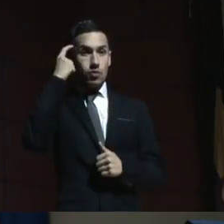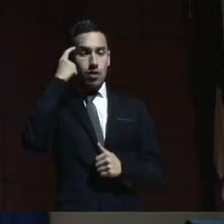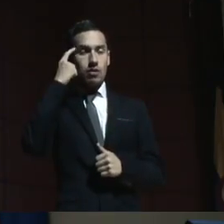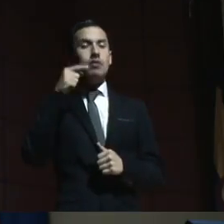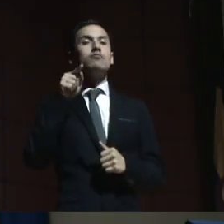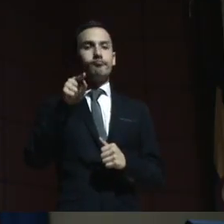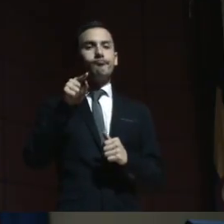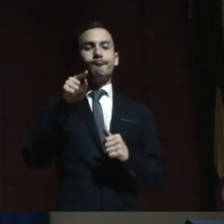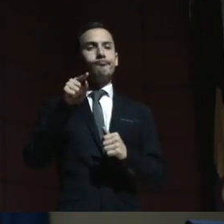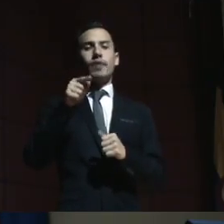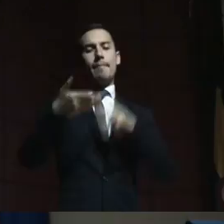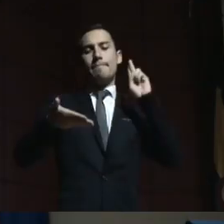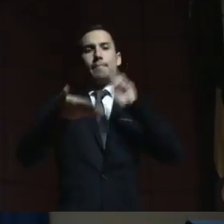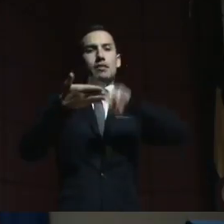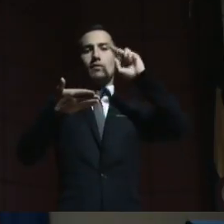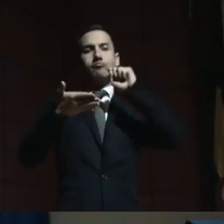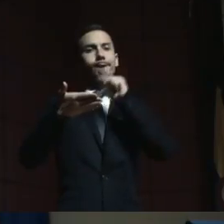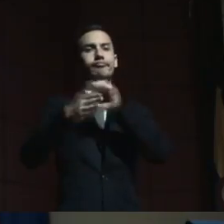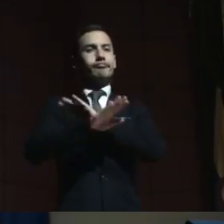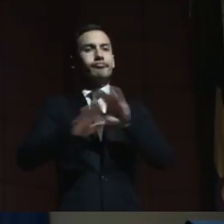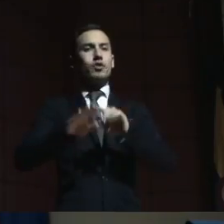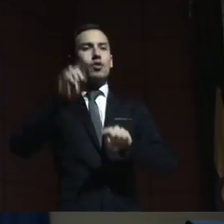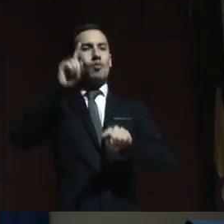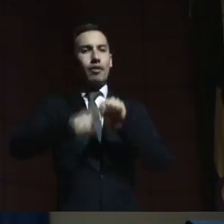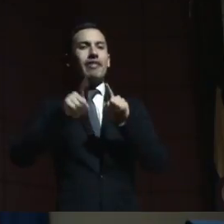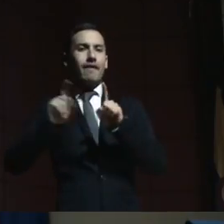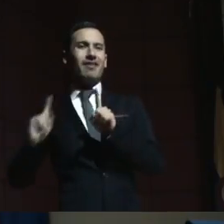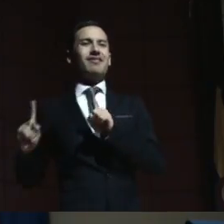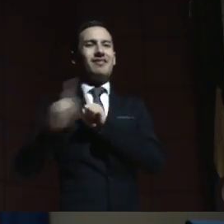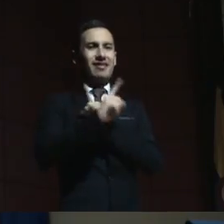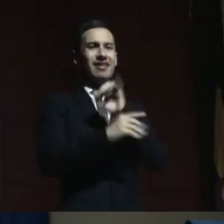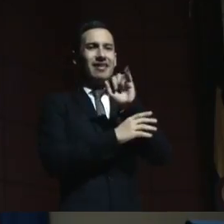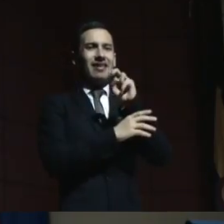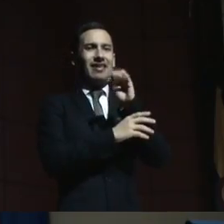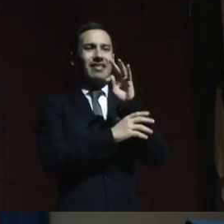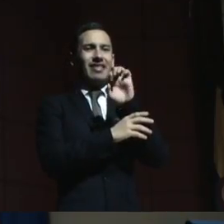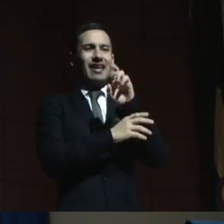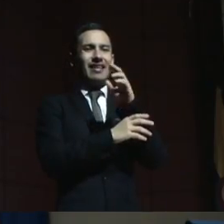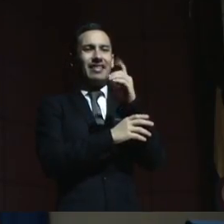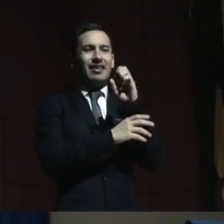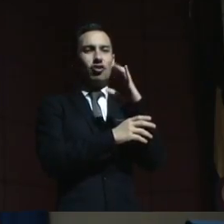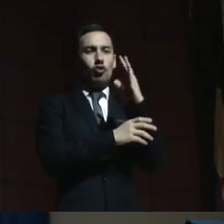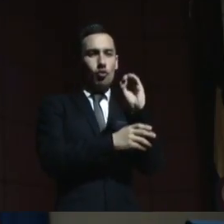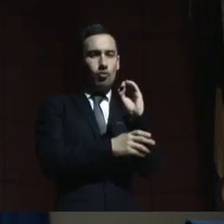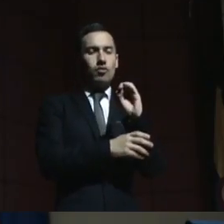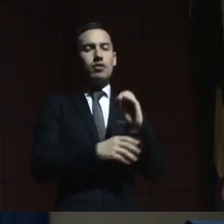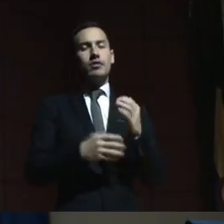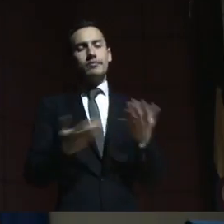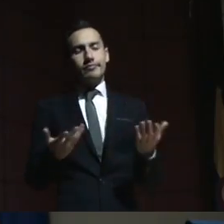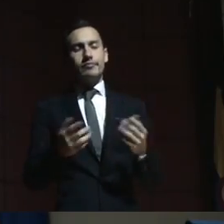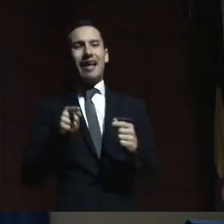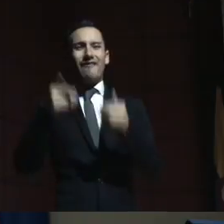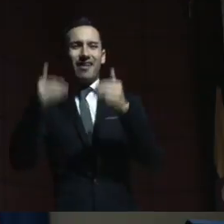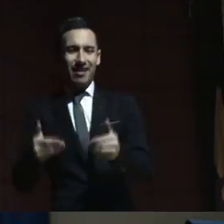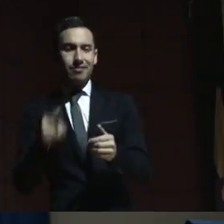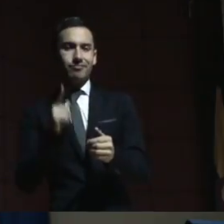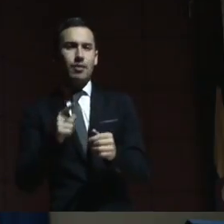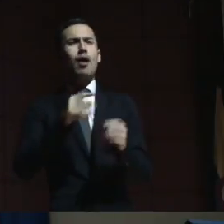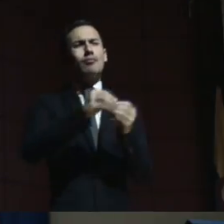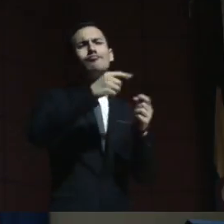declaradas interdictas. Y esto se ha convertido en una barrera, en una de las barreras, ahora les voy a contar sobre otras.